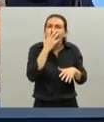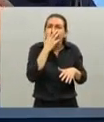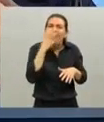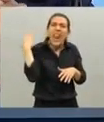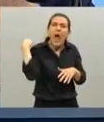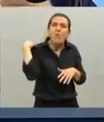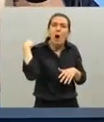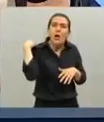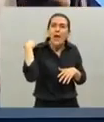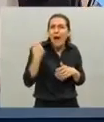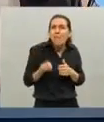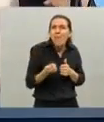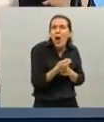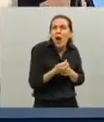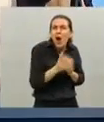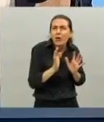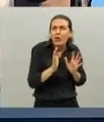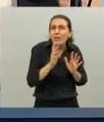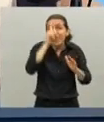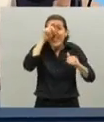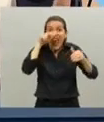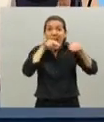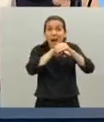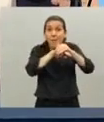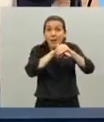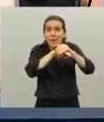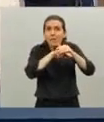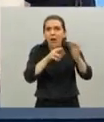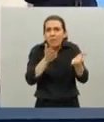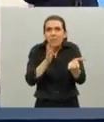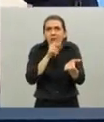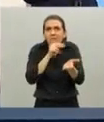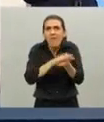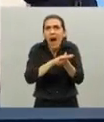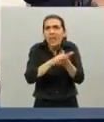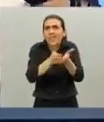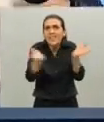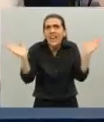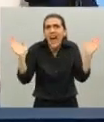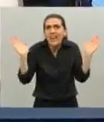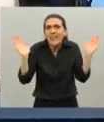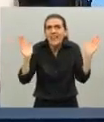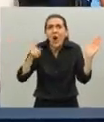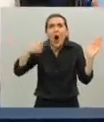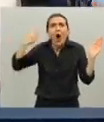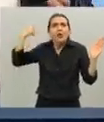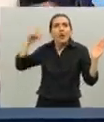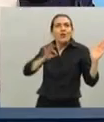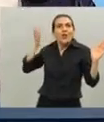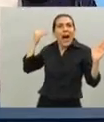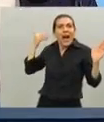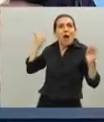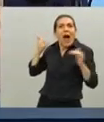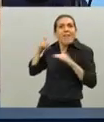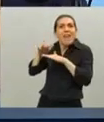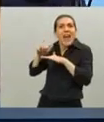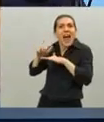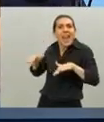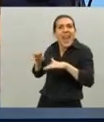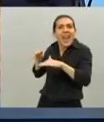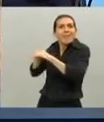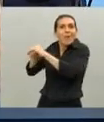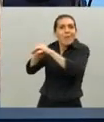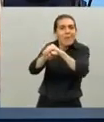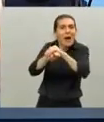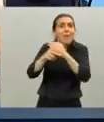verdad que tenemos las terapias intensivas inusualmente vacías con respecto a otros años de actividad normal porque cuando van los chicos